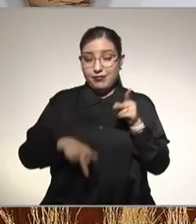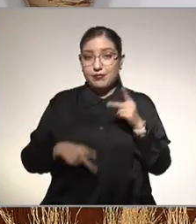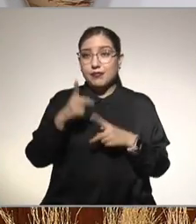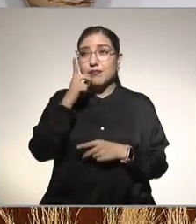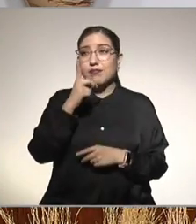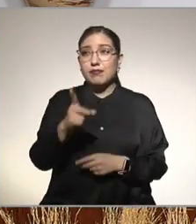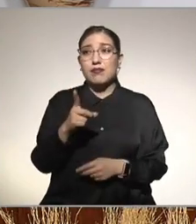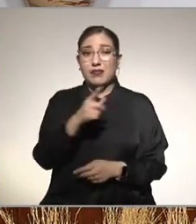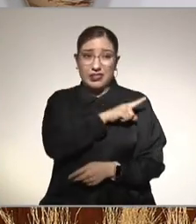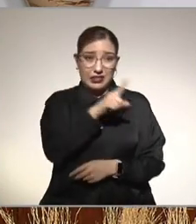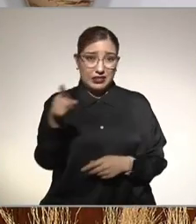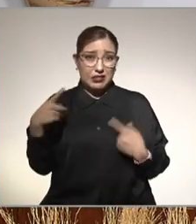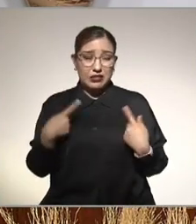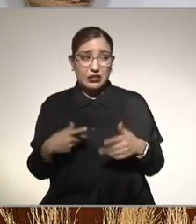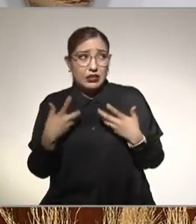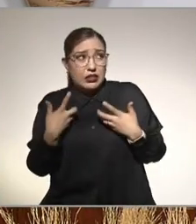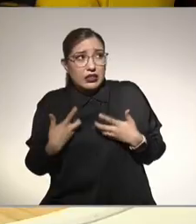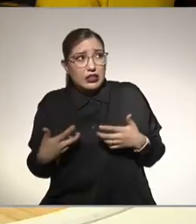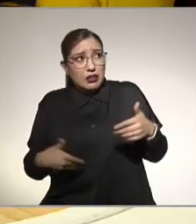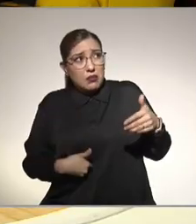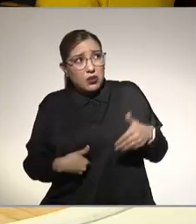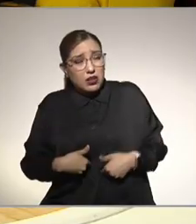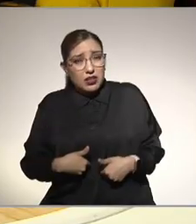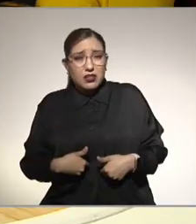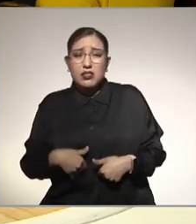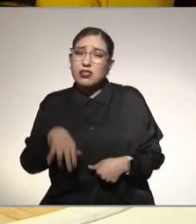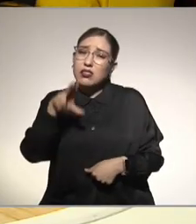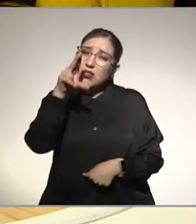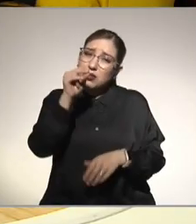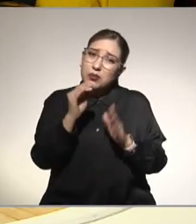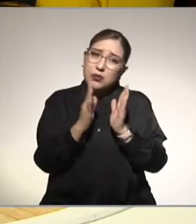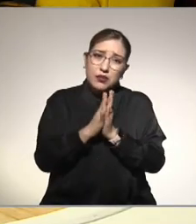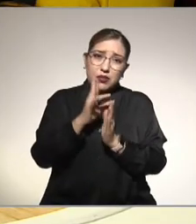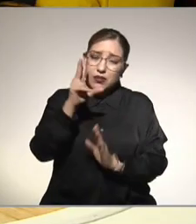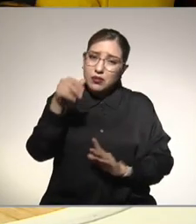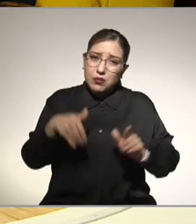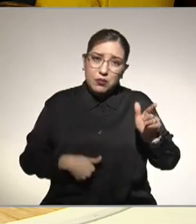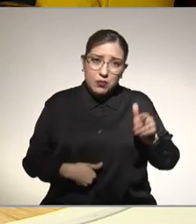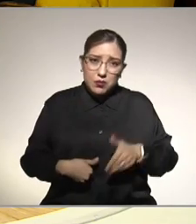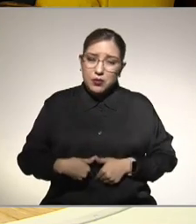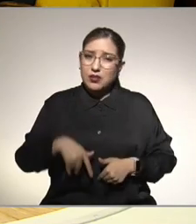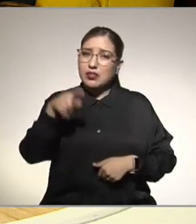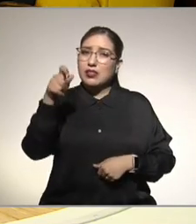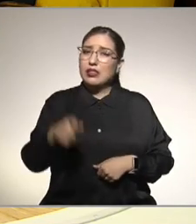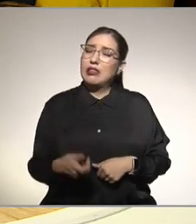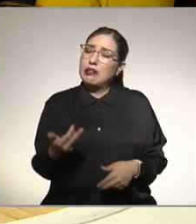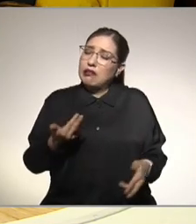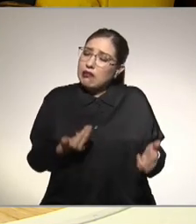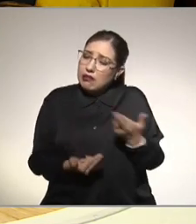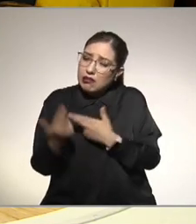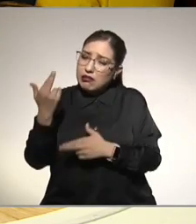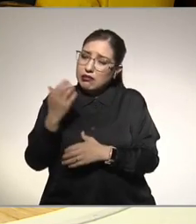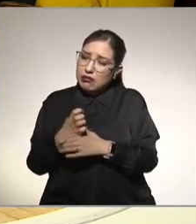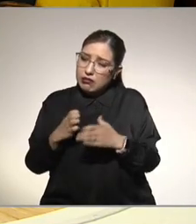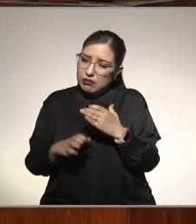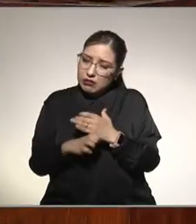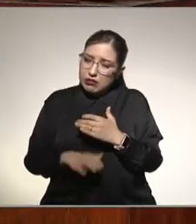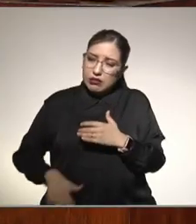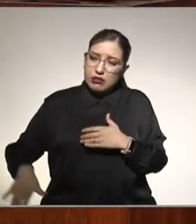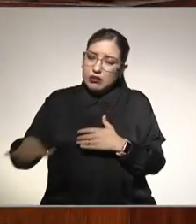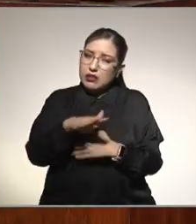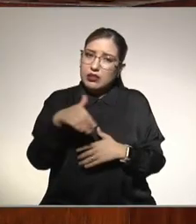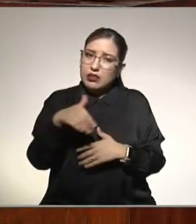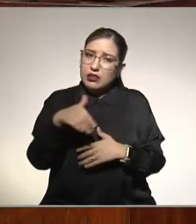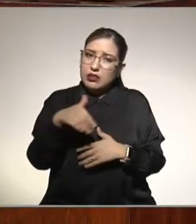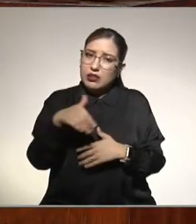mucho que le digas eso pero por favor que no les moleste es regresar a lo básico es querer estar bien es